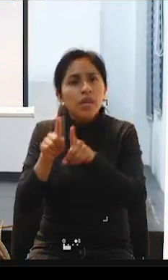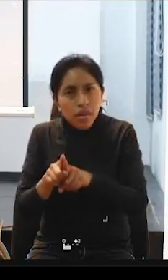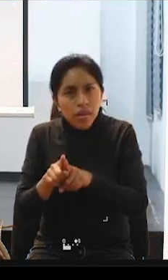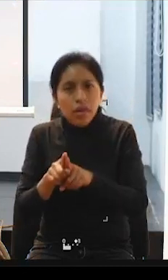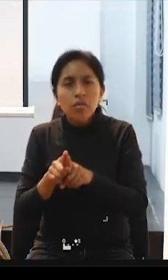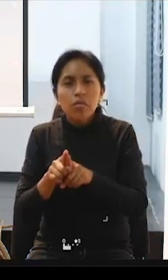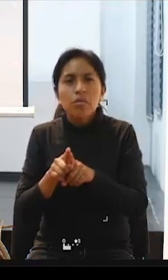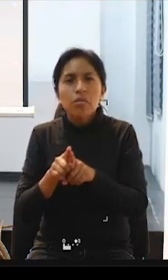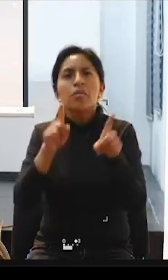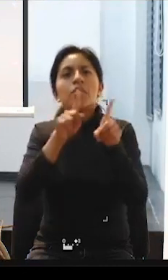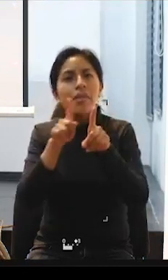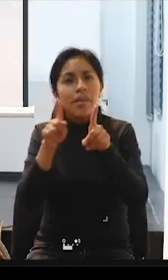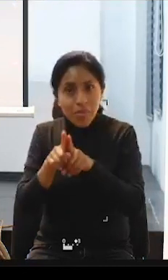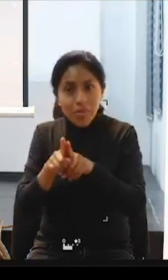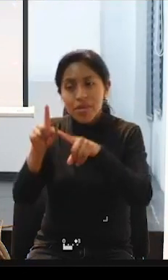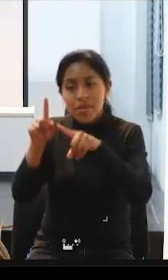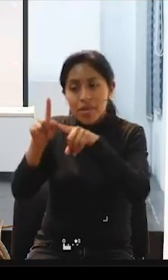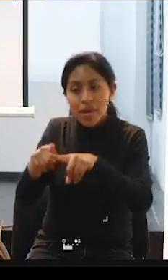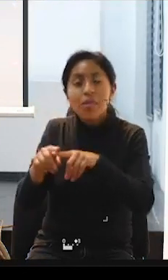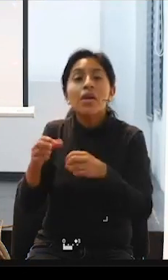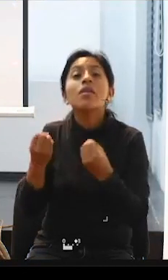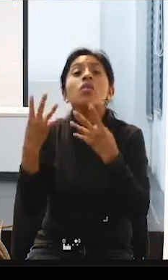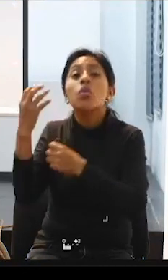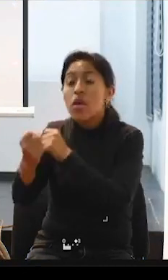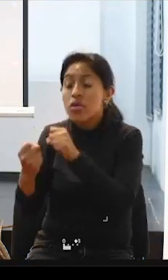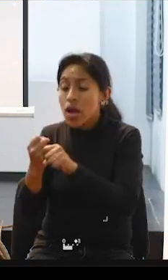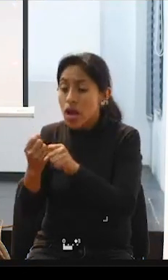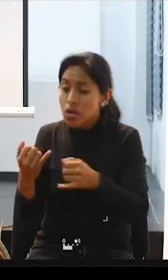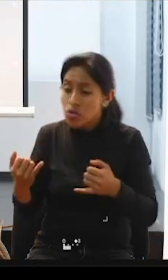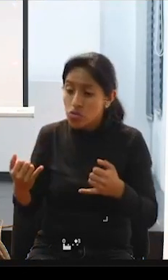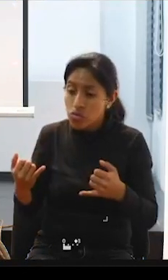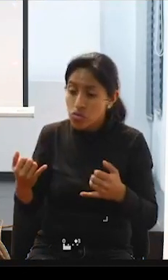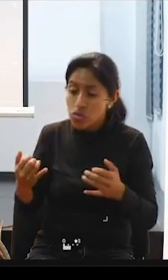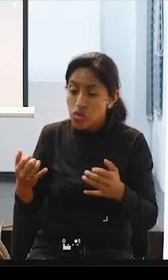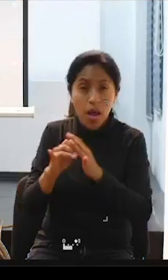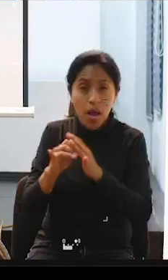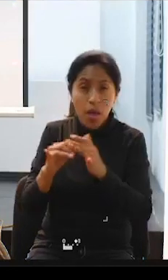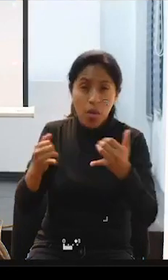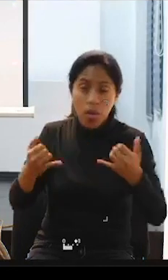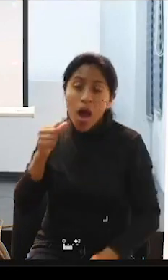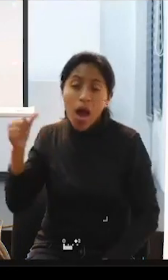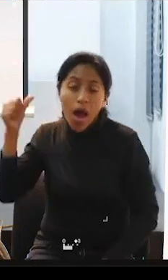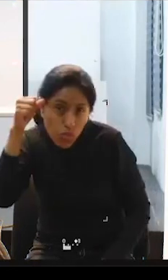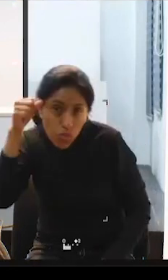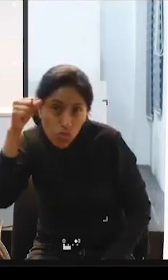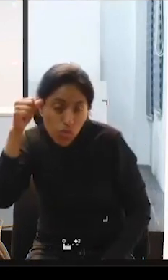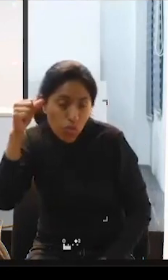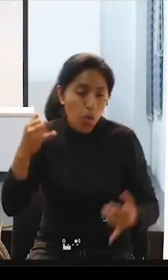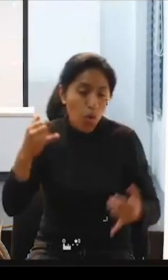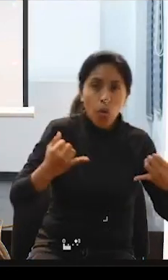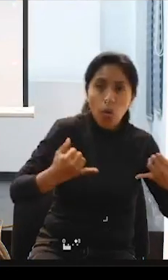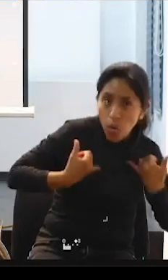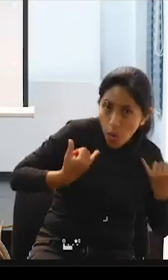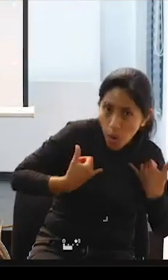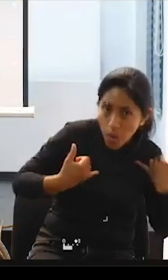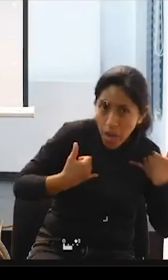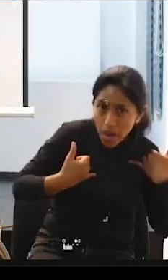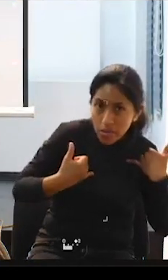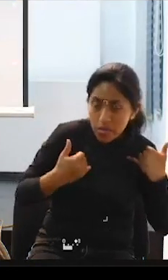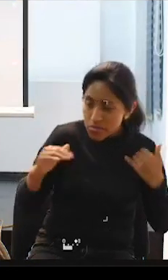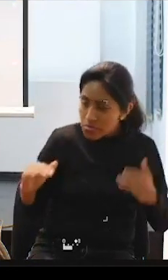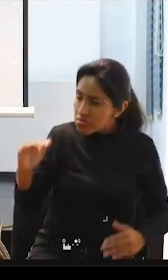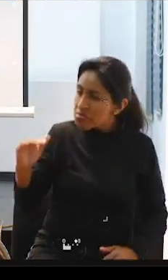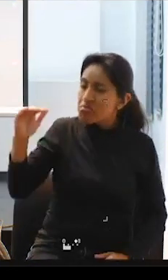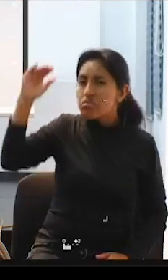mitigaba la edad, o sea, era para personas mayores de 16 o de 20 años, y para personas menores